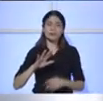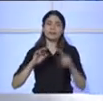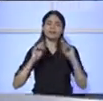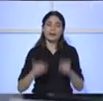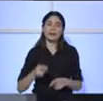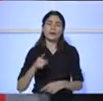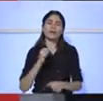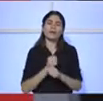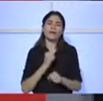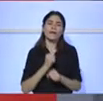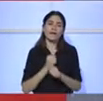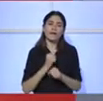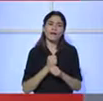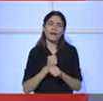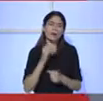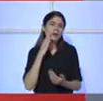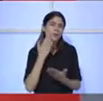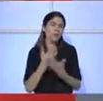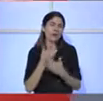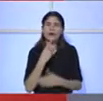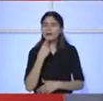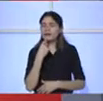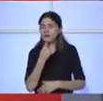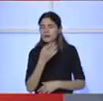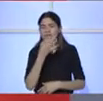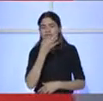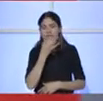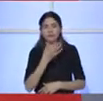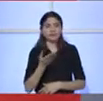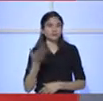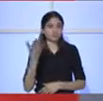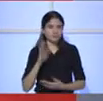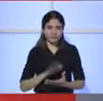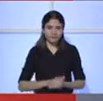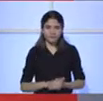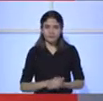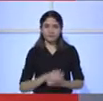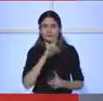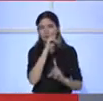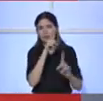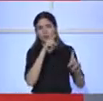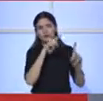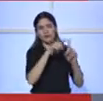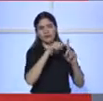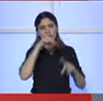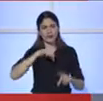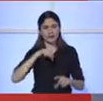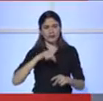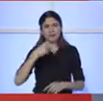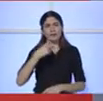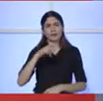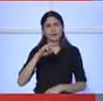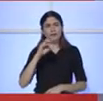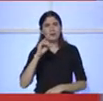del Procurador General para contarnos, por lo menos no digo el fondo, pero el objetivo de la Procuraduría es recuperar